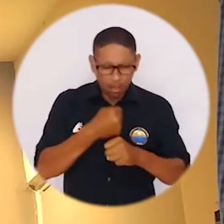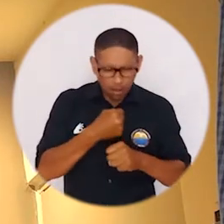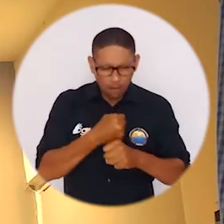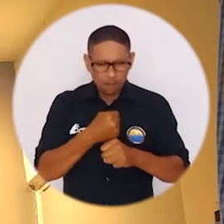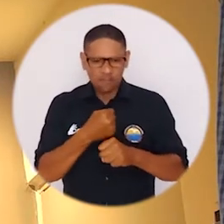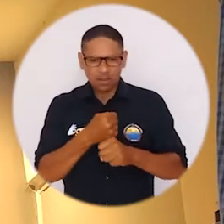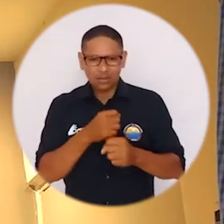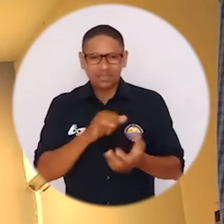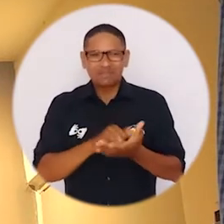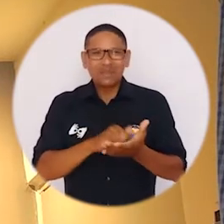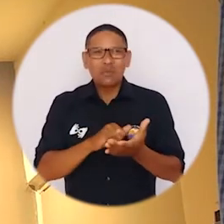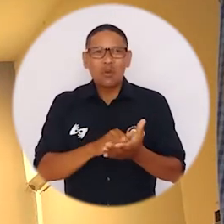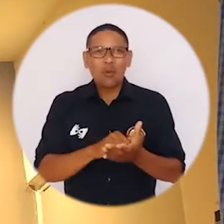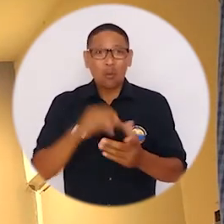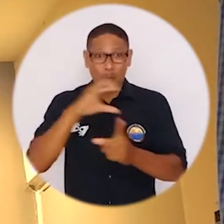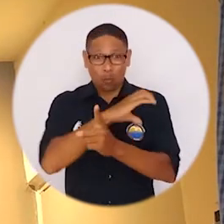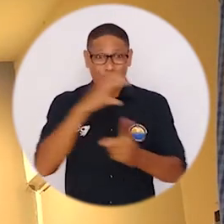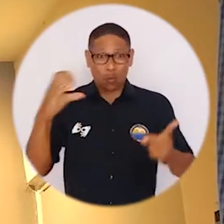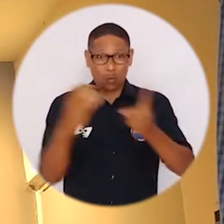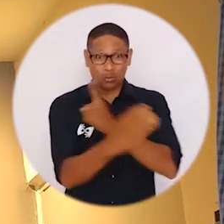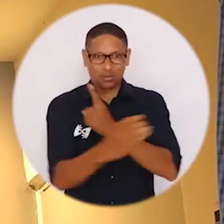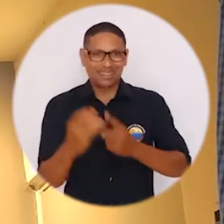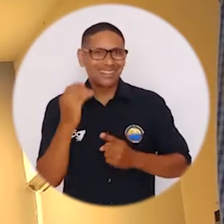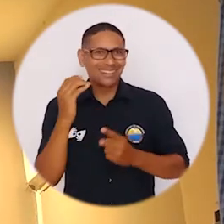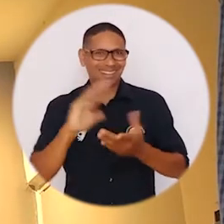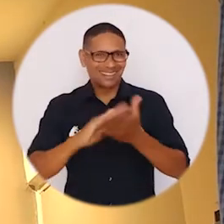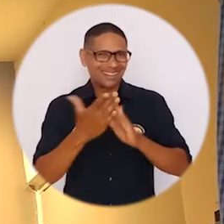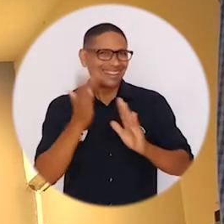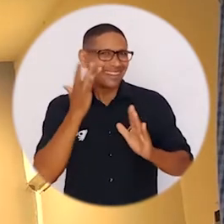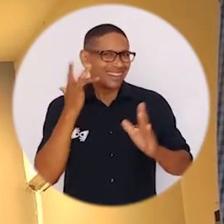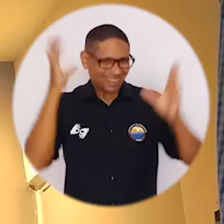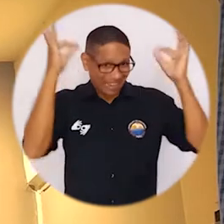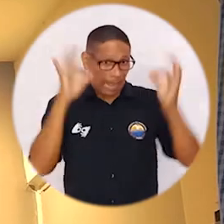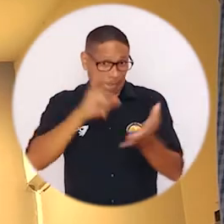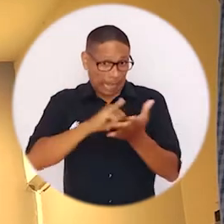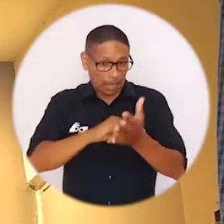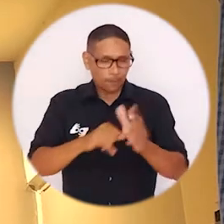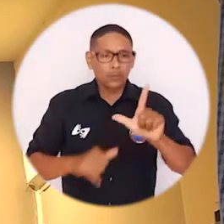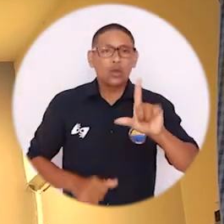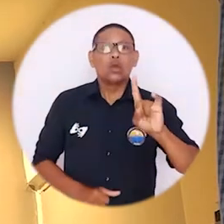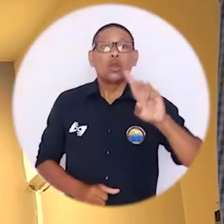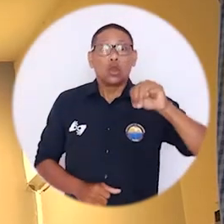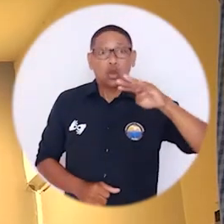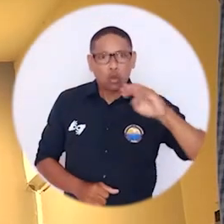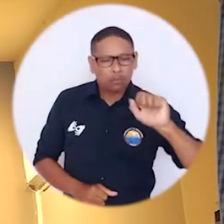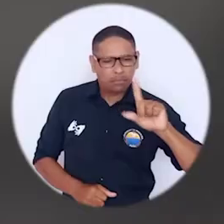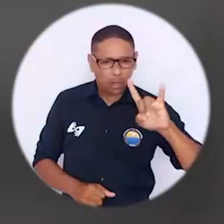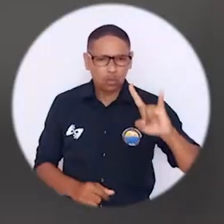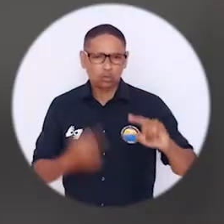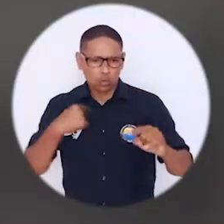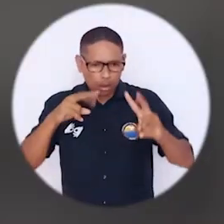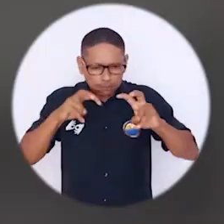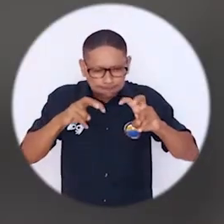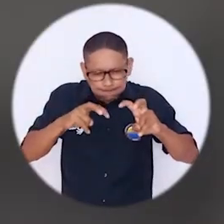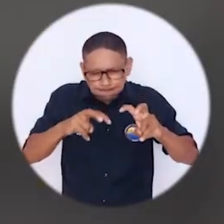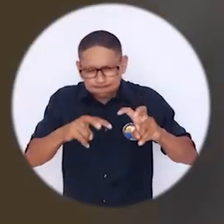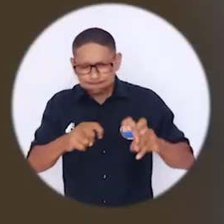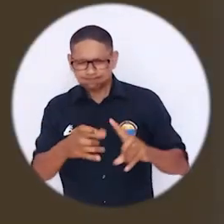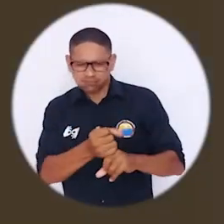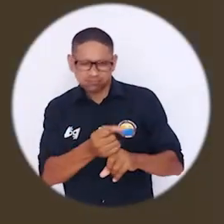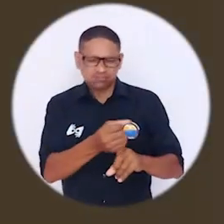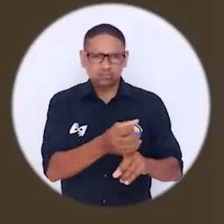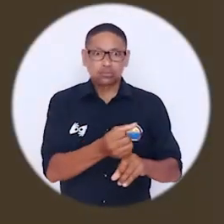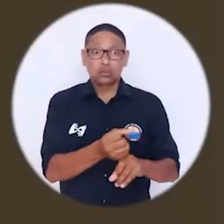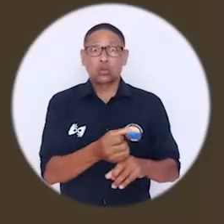realizar o a basar mis trabajos en la cultura palenquera. Uno de estos fue Lumbalú Agonía.